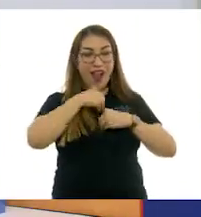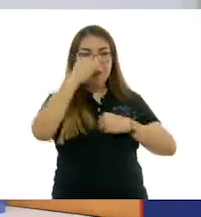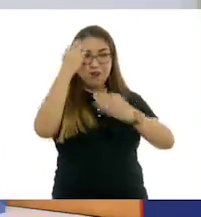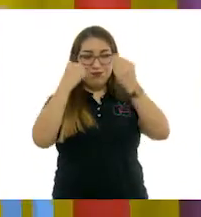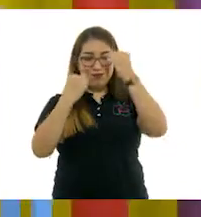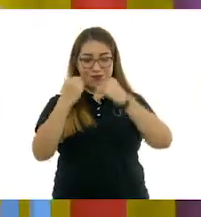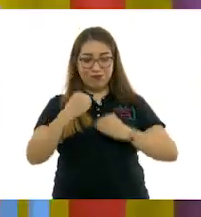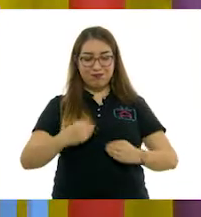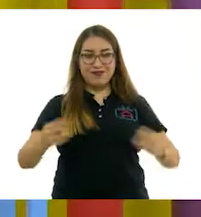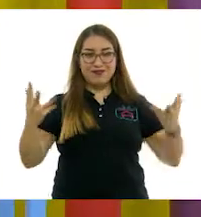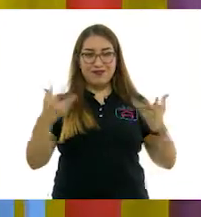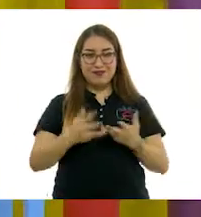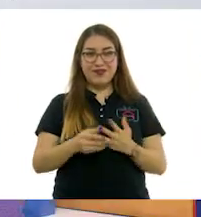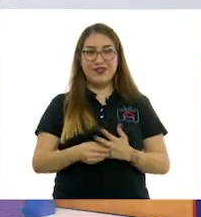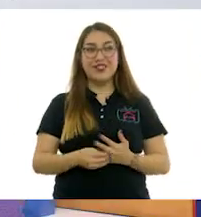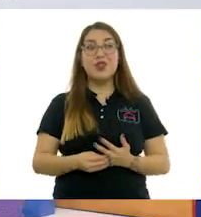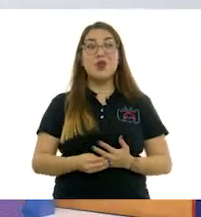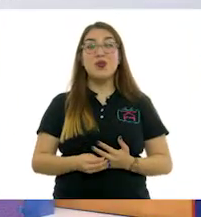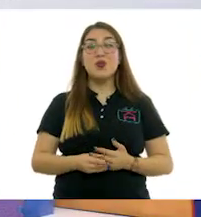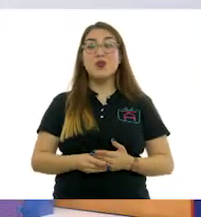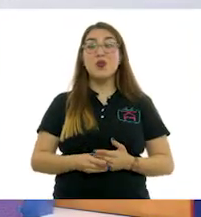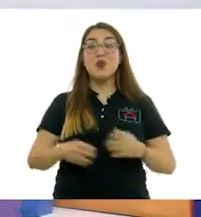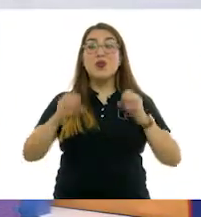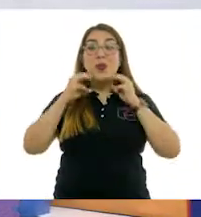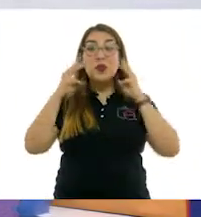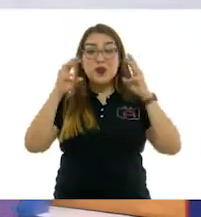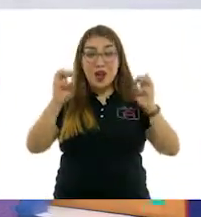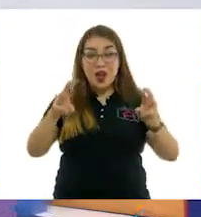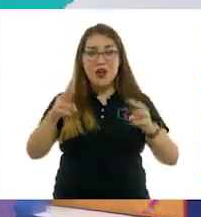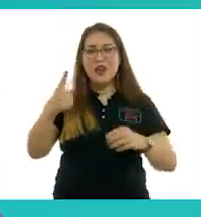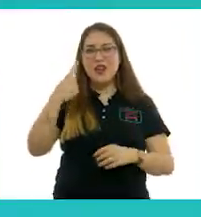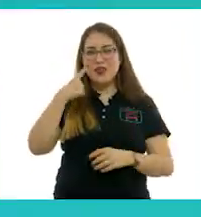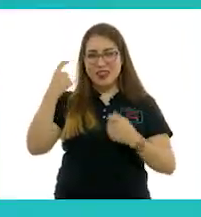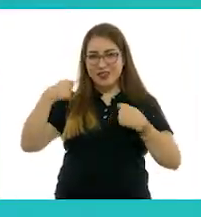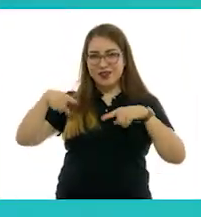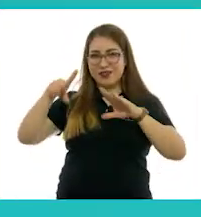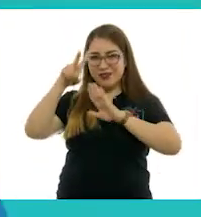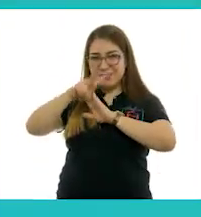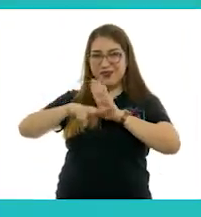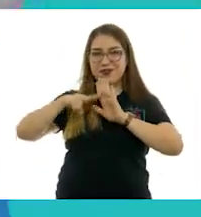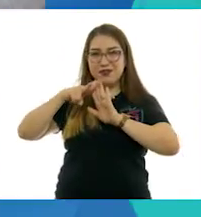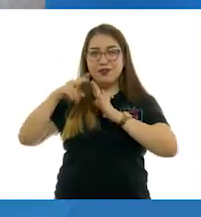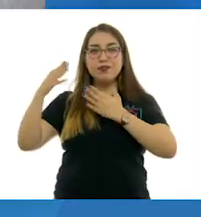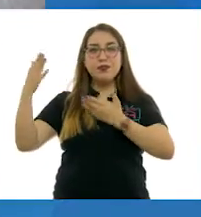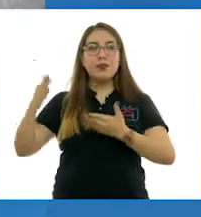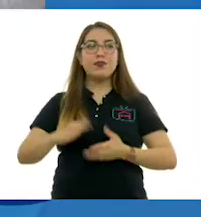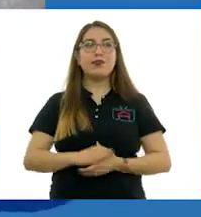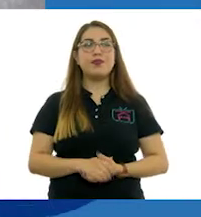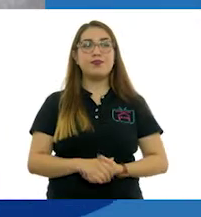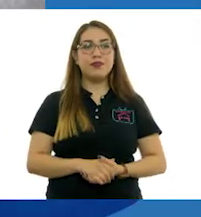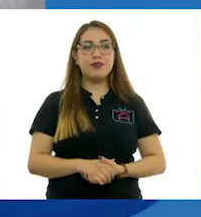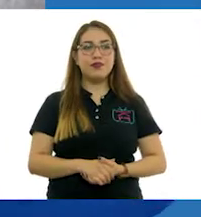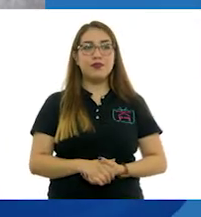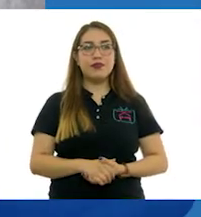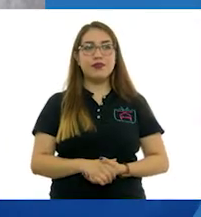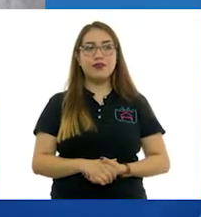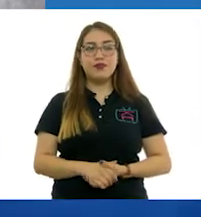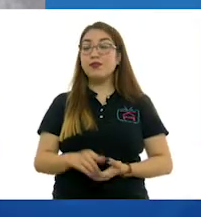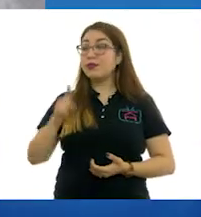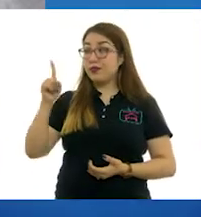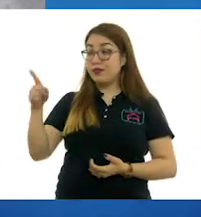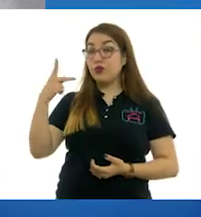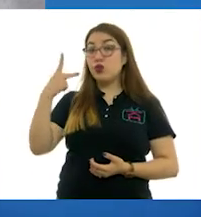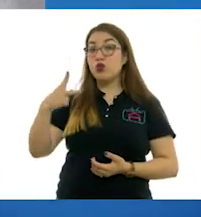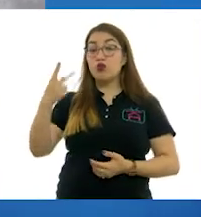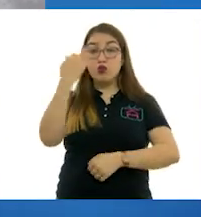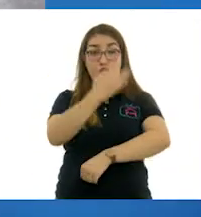¡Guau! Hasta se me pone chinita la piel. Ahora los invito a ver un video para saber más. Hija de una familia